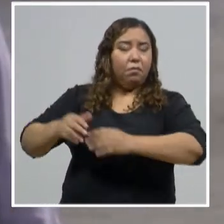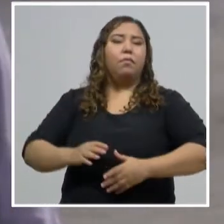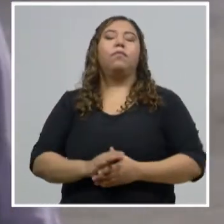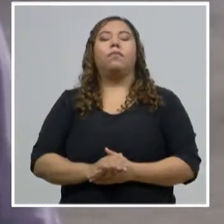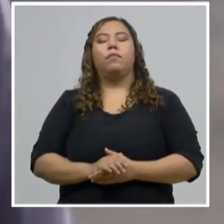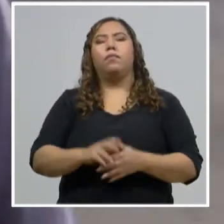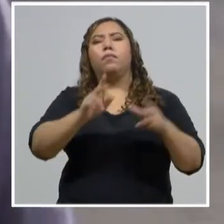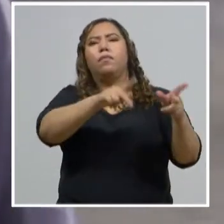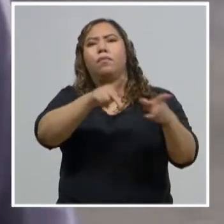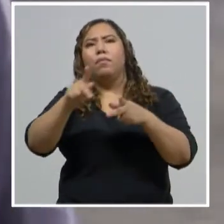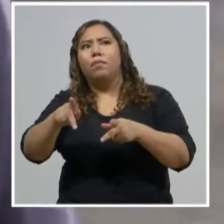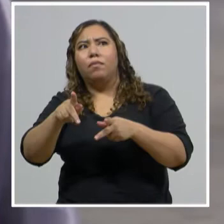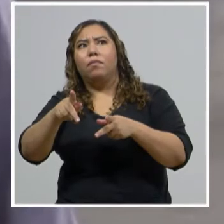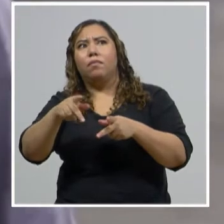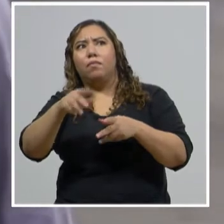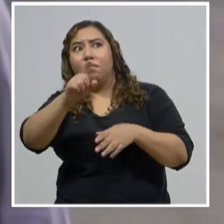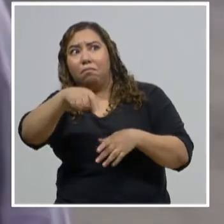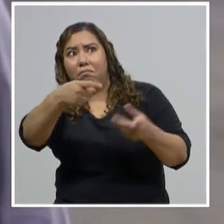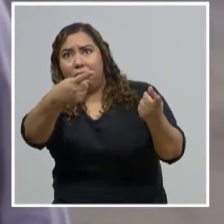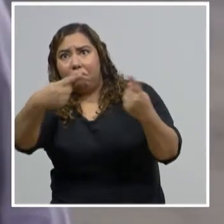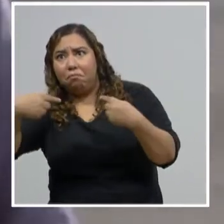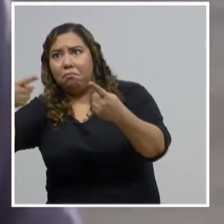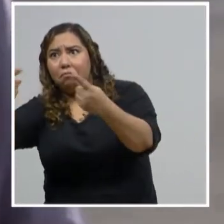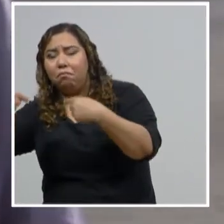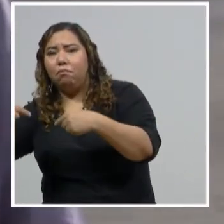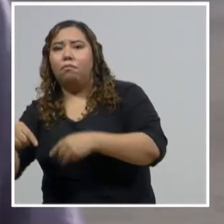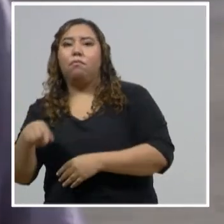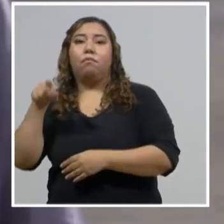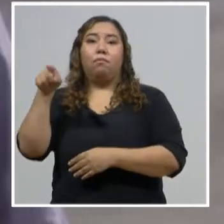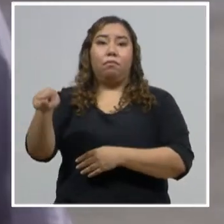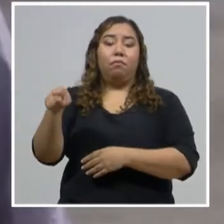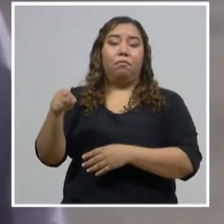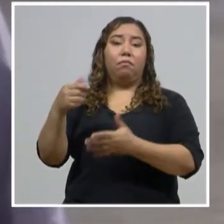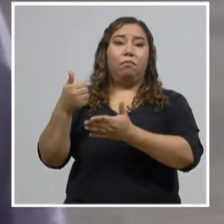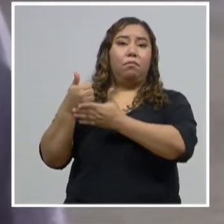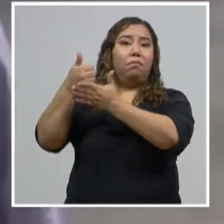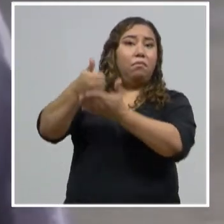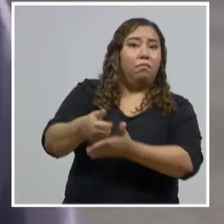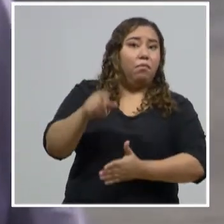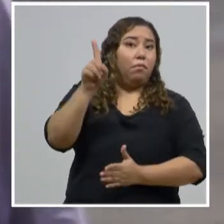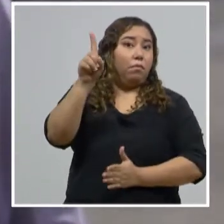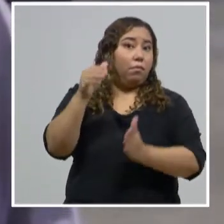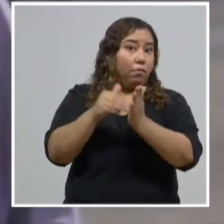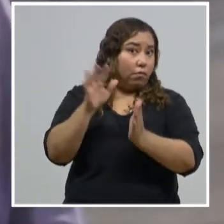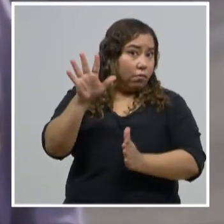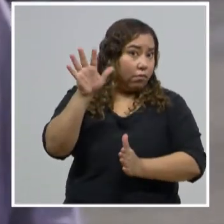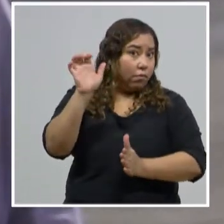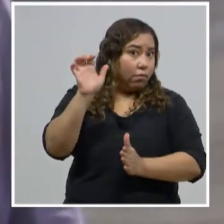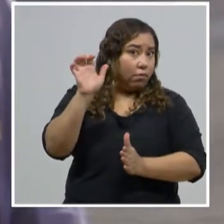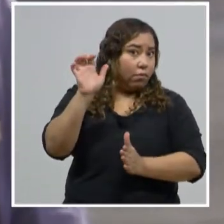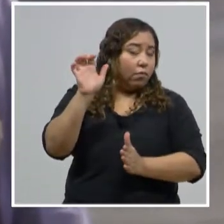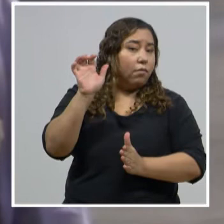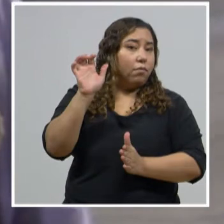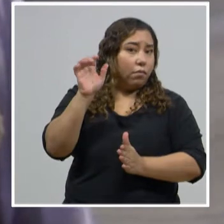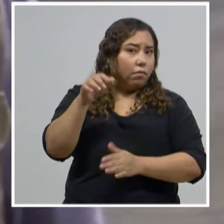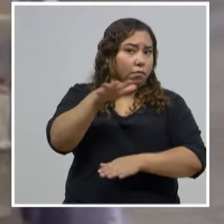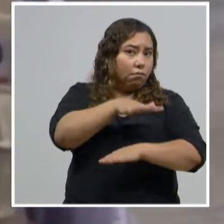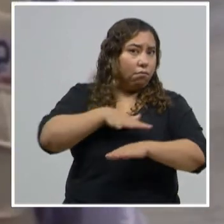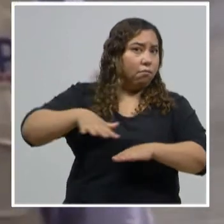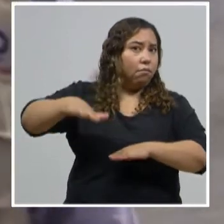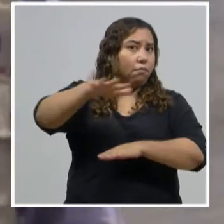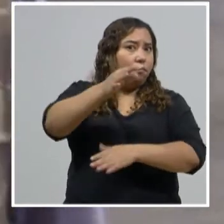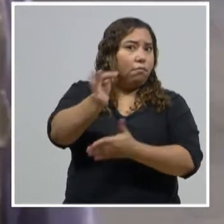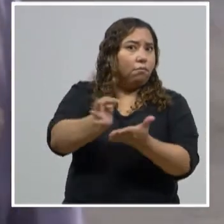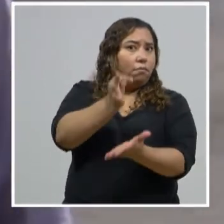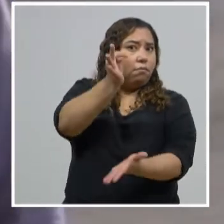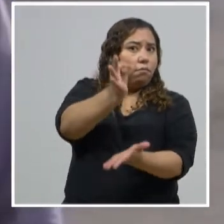necesita. Con este triángel ya aumentaremos casi 1.500 atenciones en 24 horas diarias para aumentar lo que es la capital. Como decía